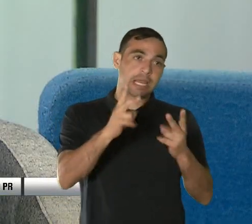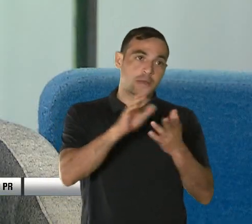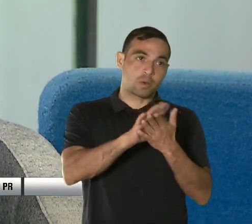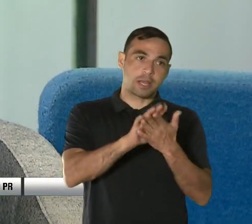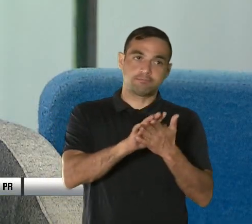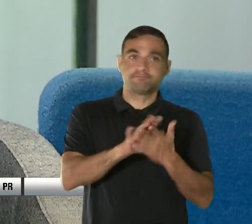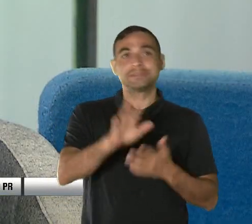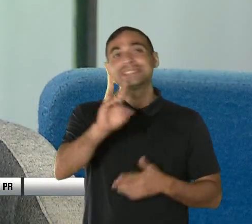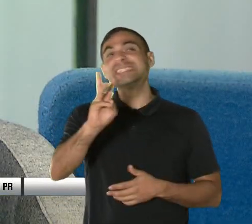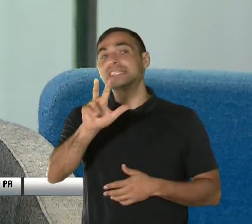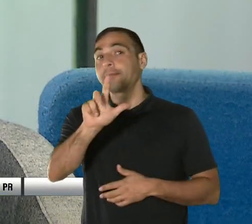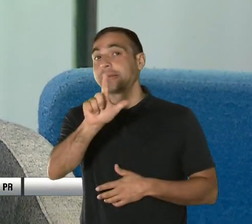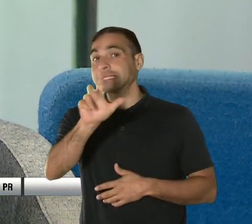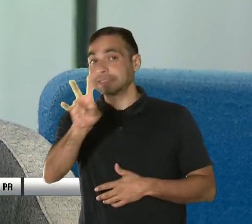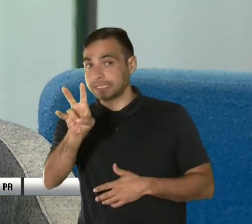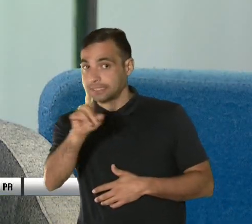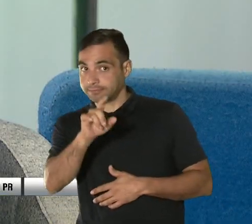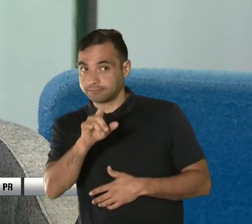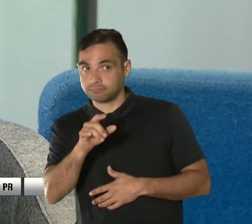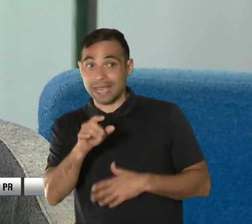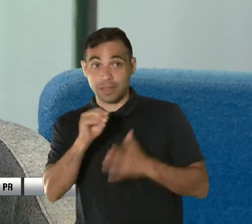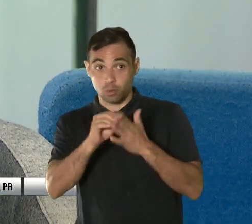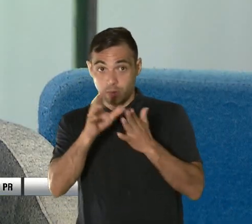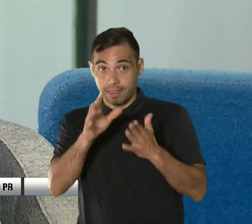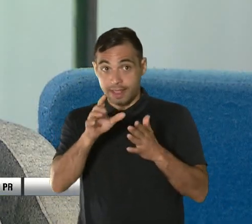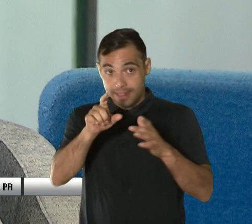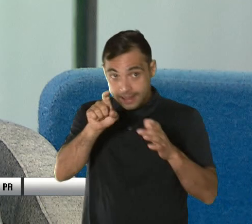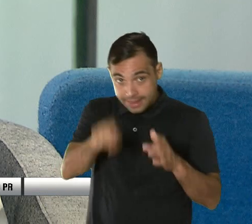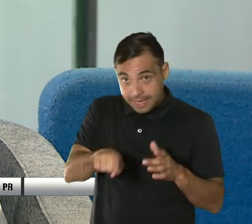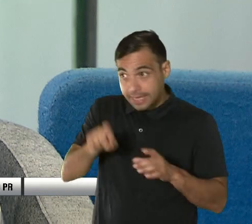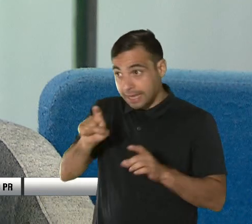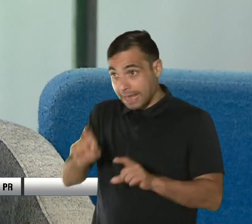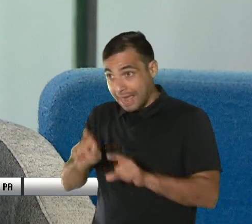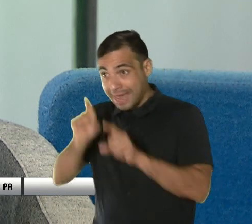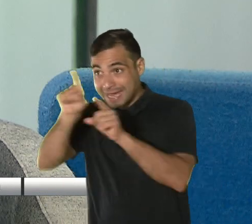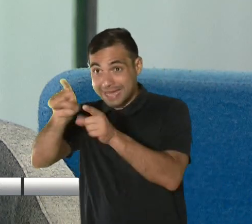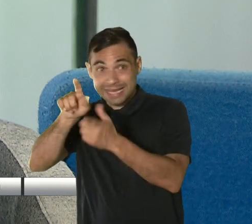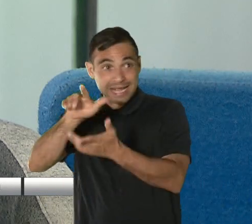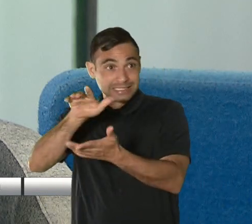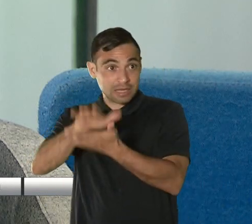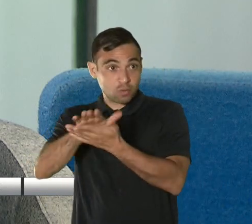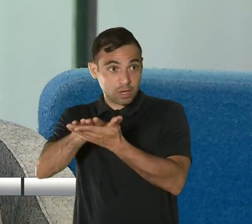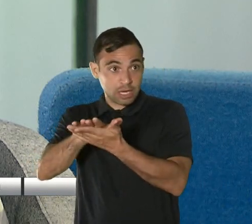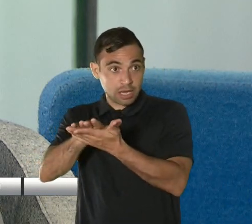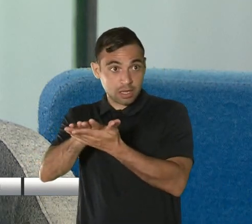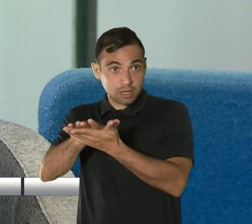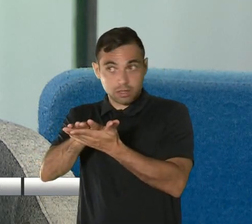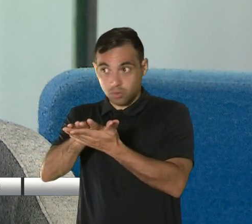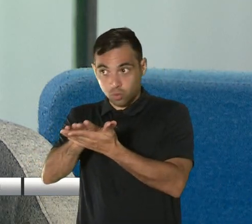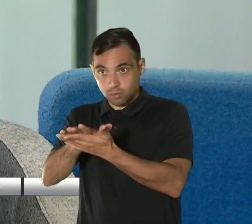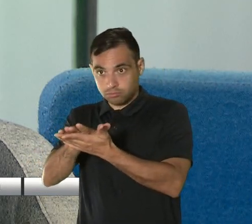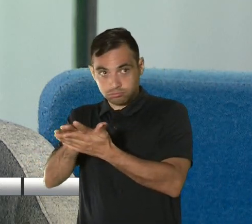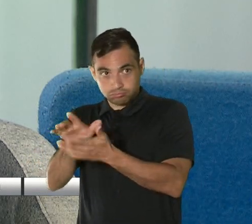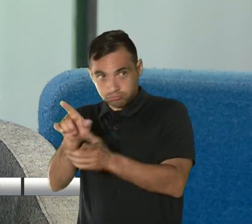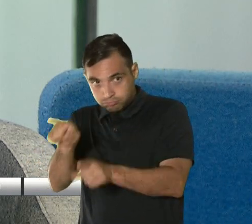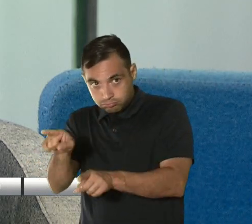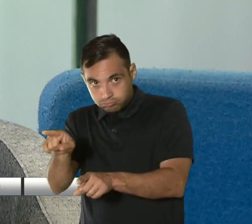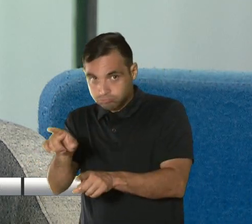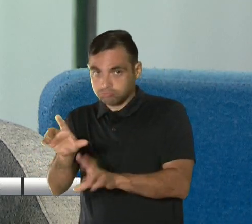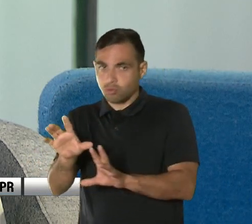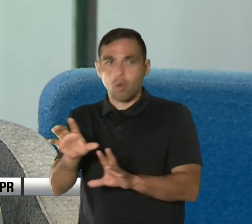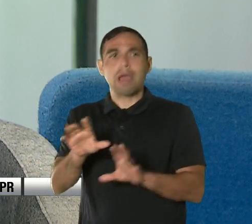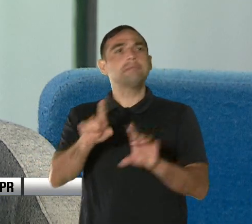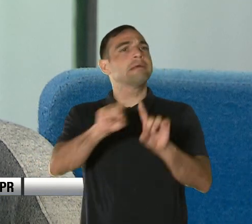así que el estudiante no tiene que asistir necesariamente a la escuela que asiste durante la mañana. Así que tenemos opciones para los padres